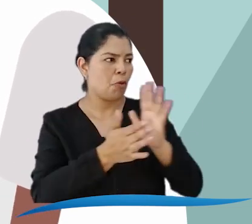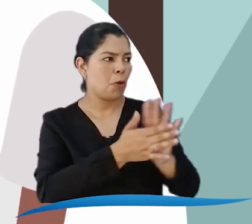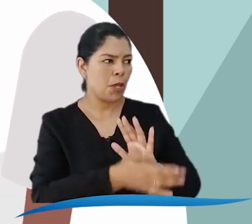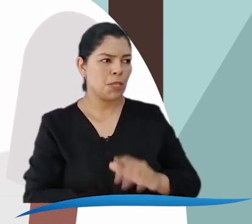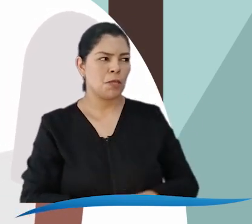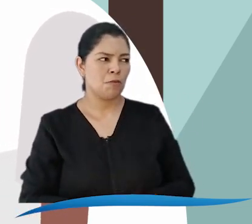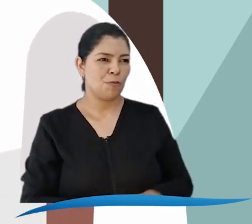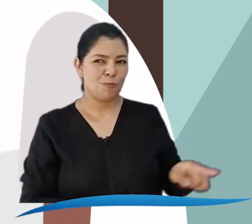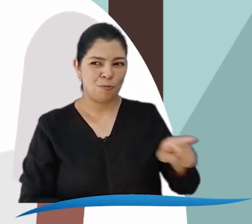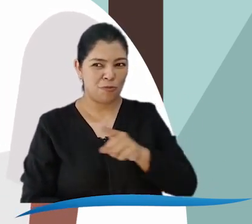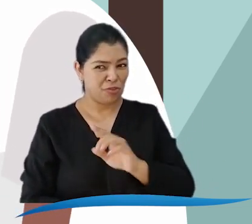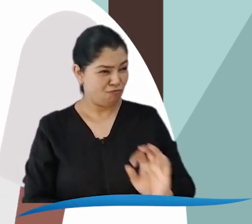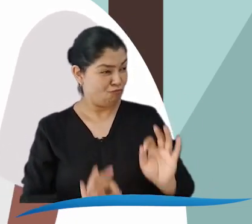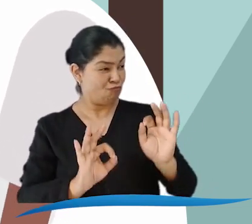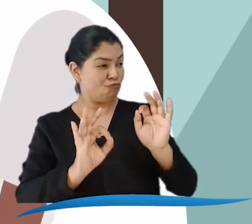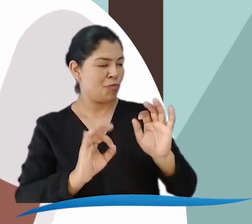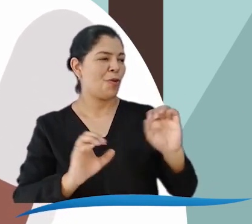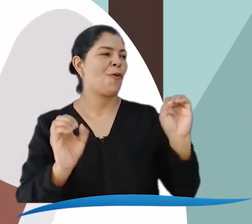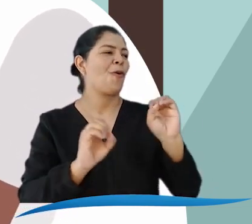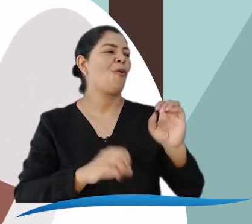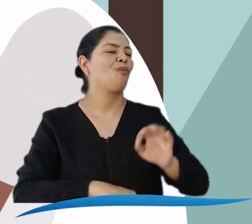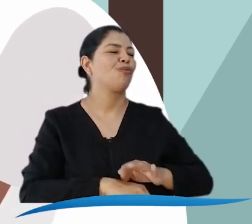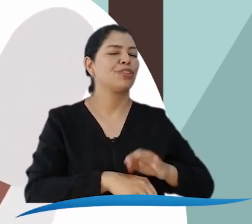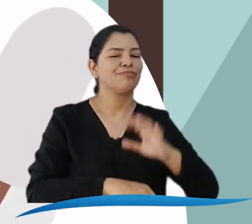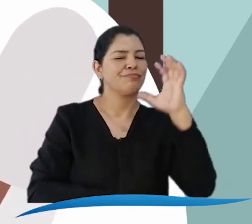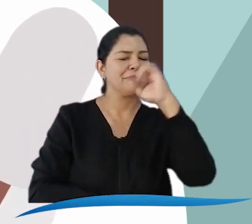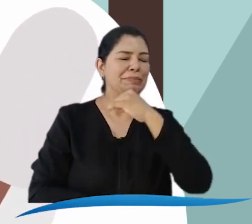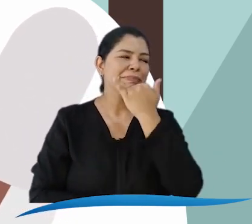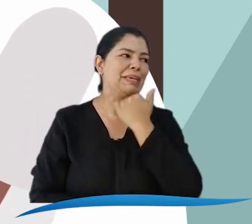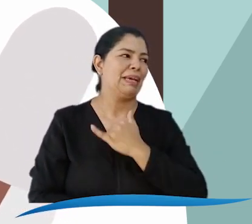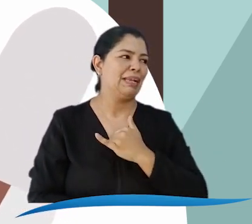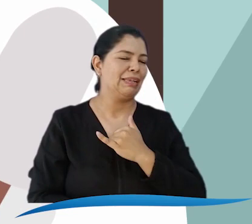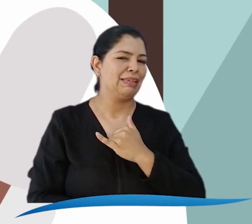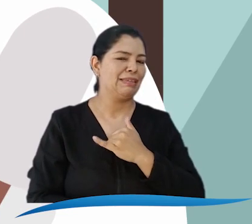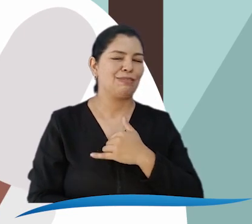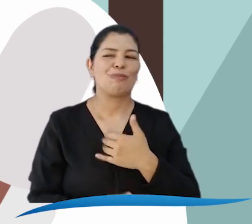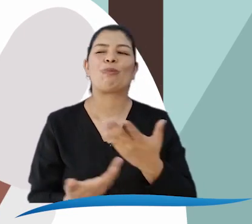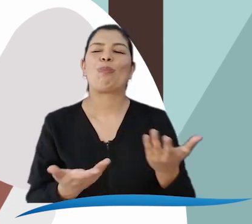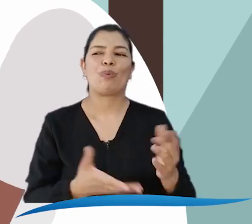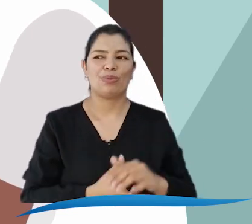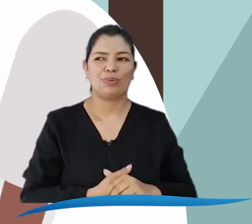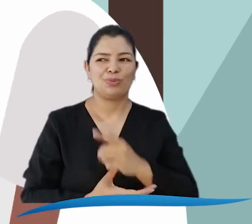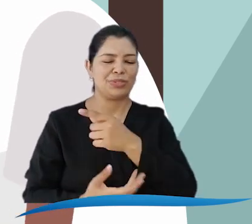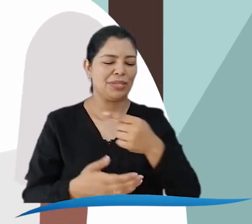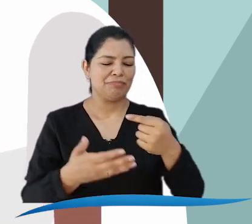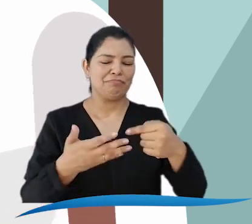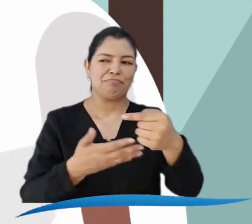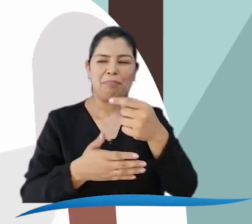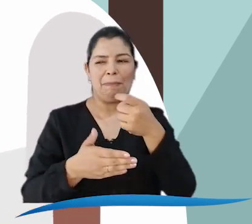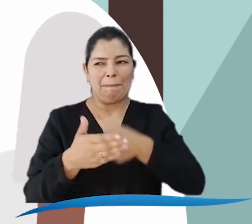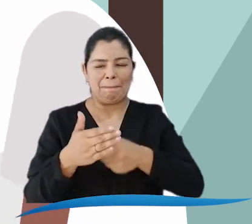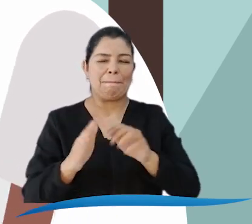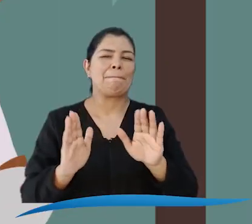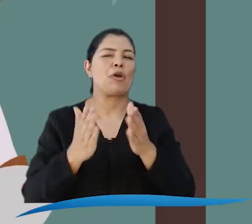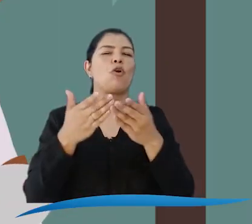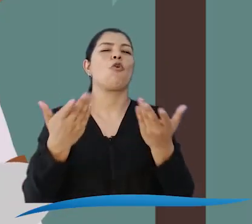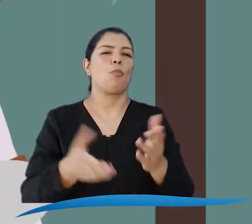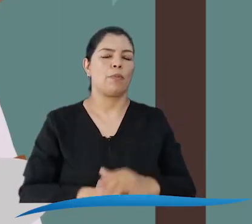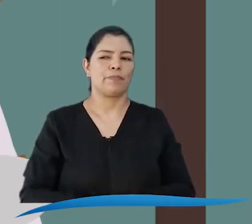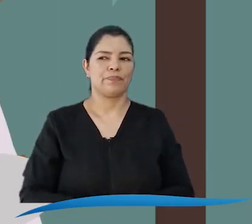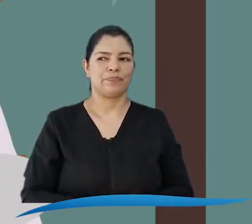perfecto como ustedes lo tenían. Mejor dicho, ¿qué embarradas encontraron ellos? O sea, ¿qué tienen que mejorar?